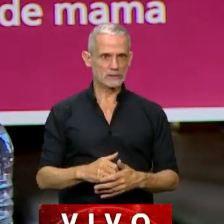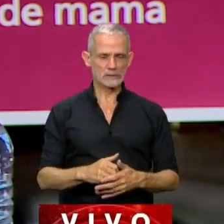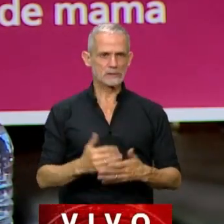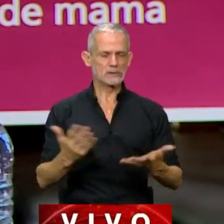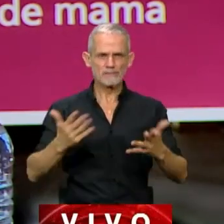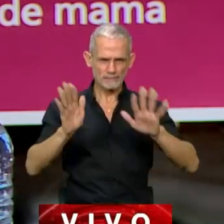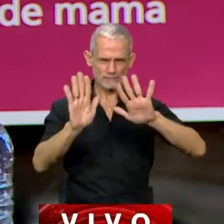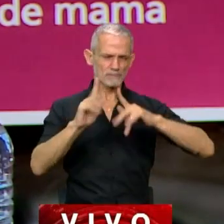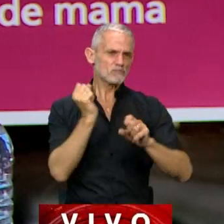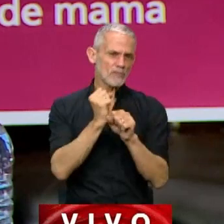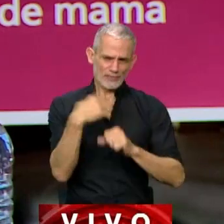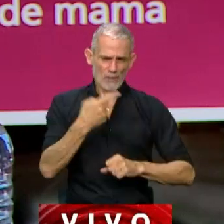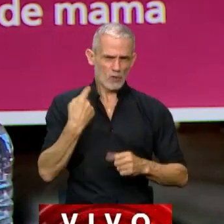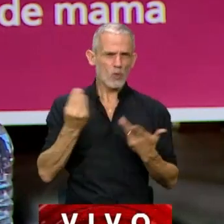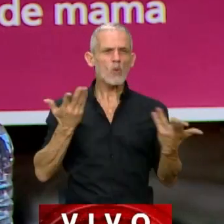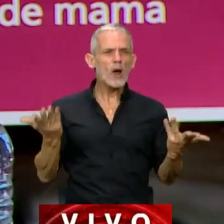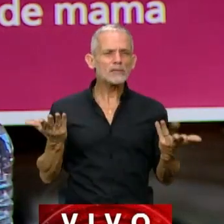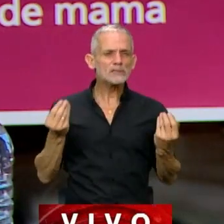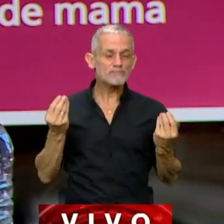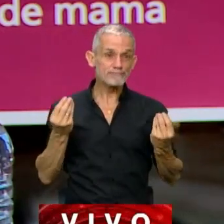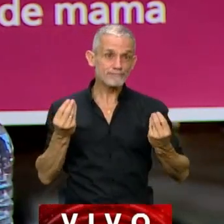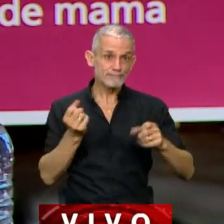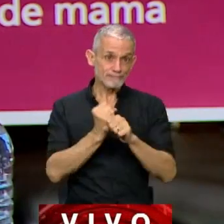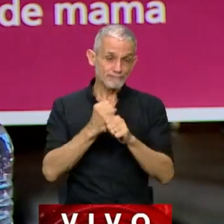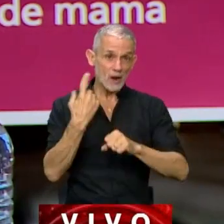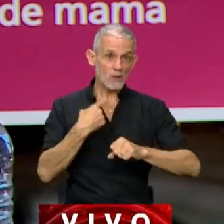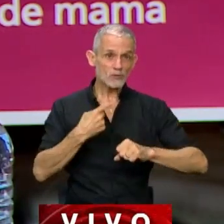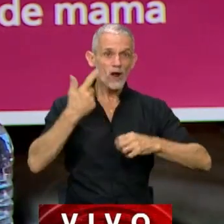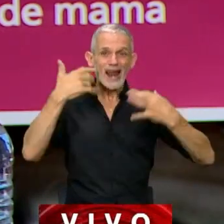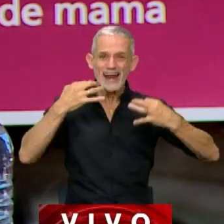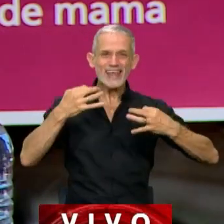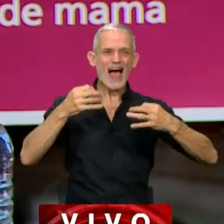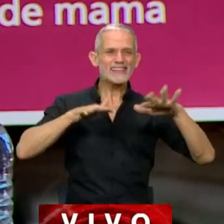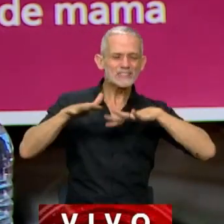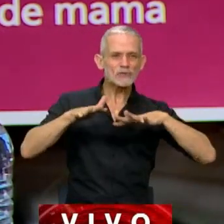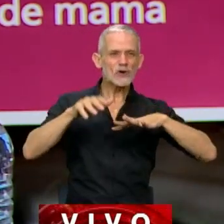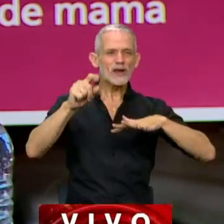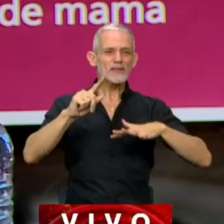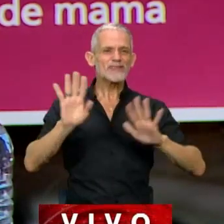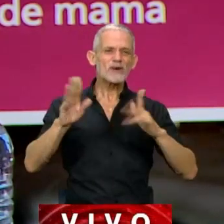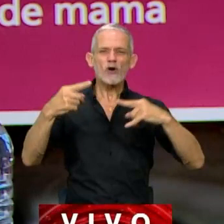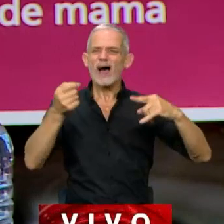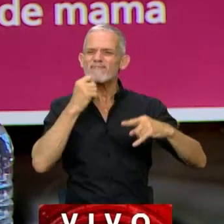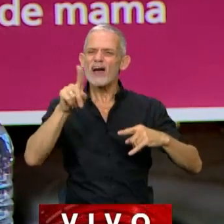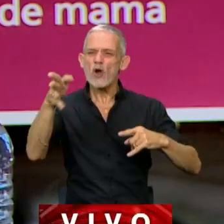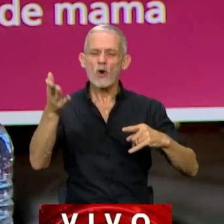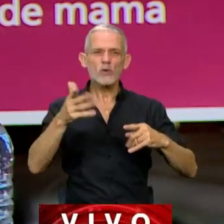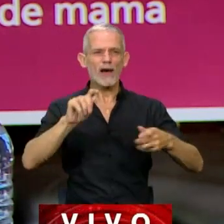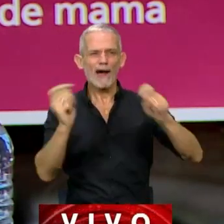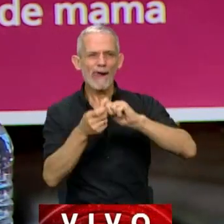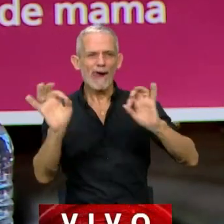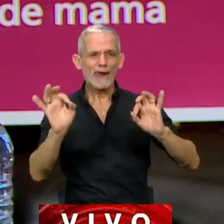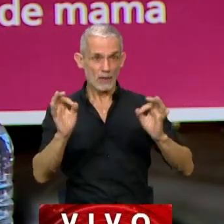la tarea que nosotros realizamos, las realidades y las situaciones que no nos gustan, no se